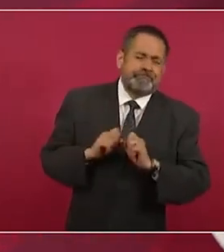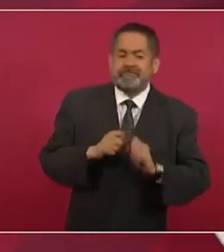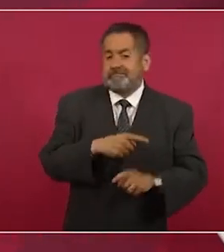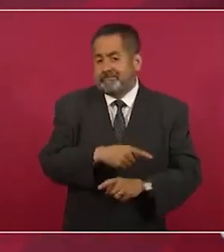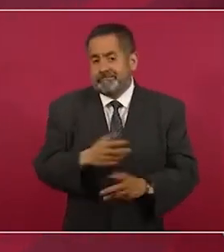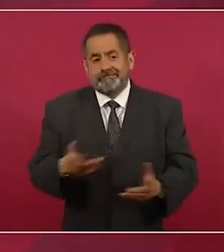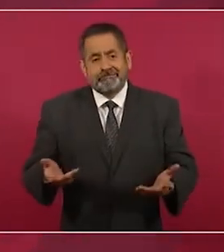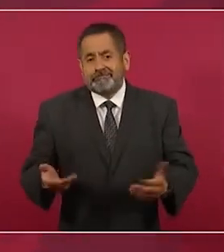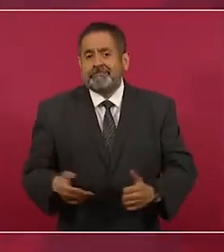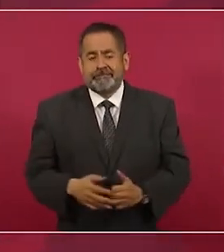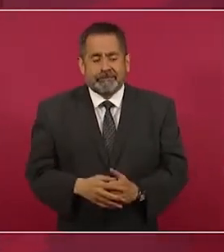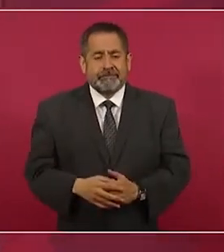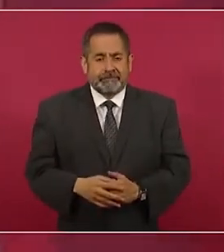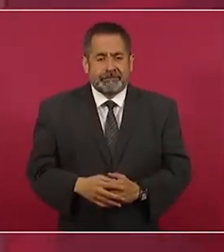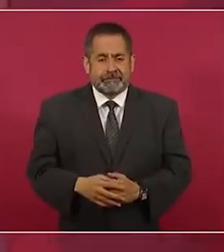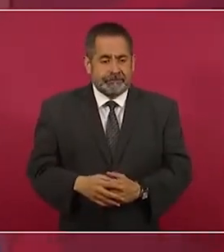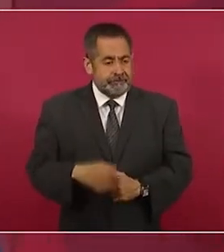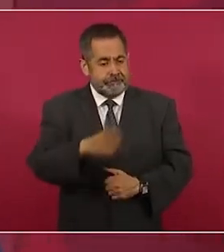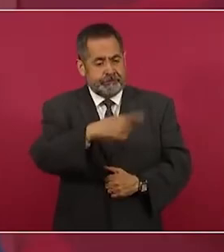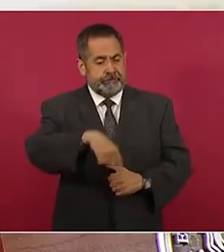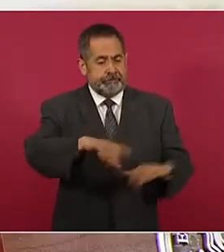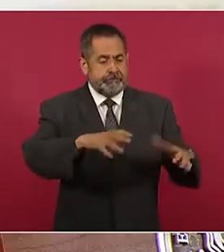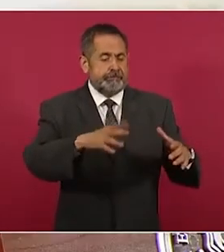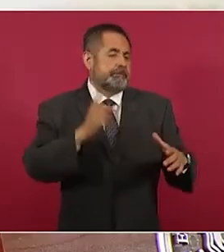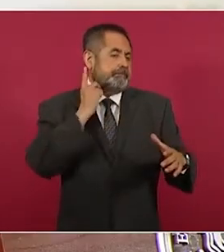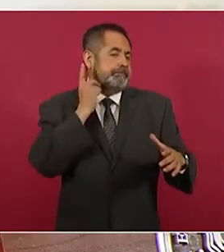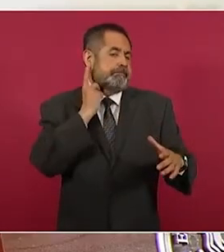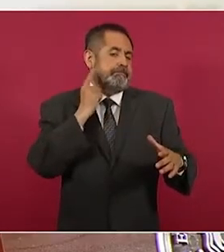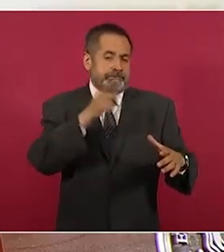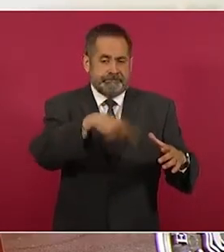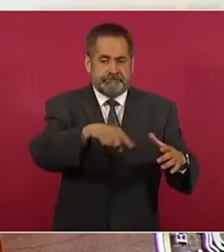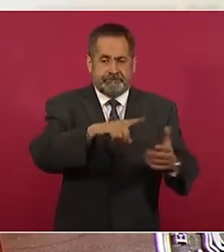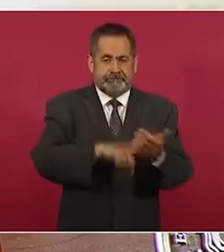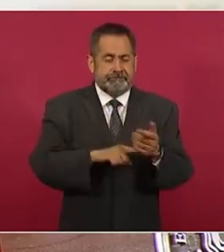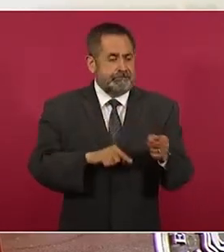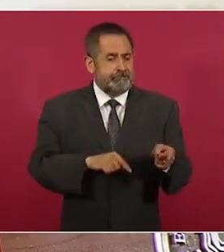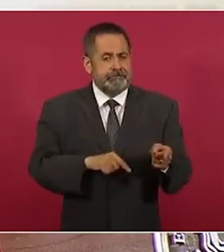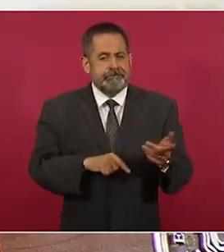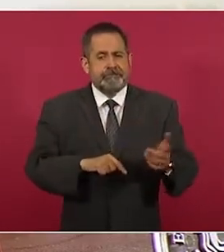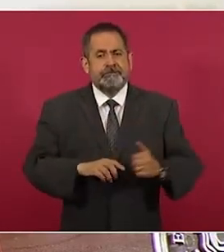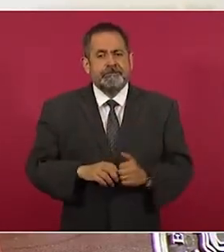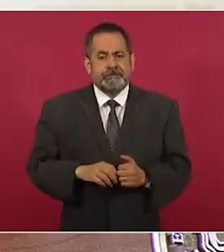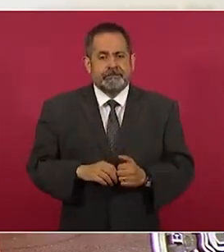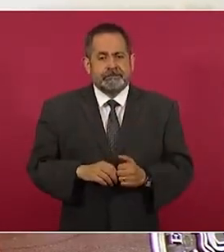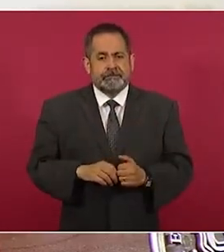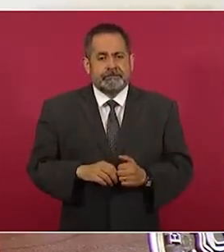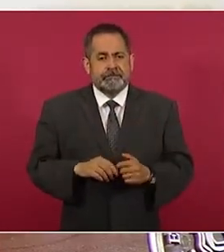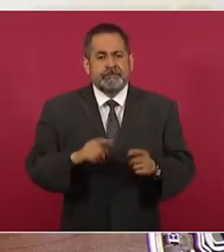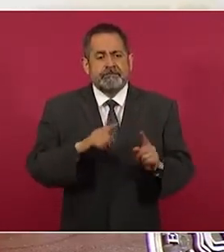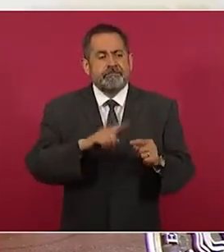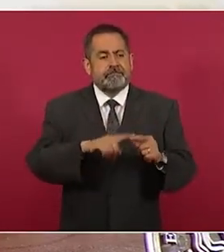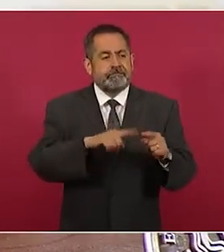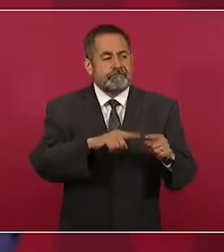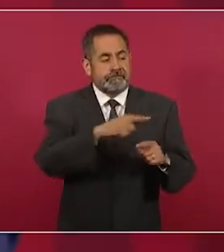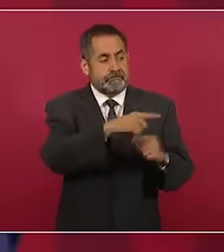estos diputados los respaldaron